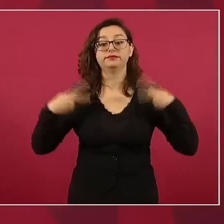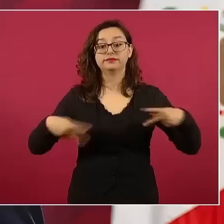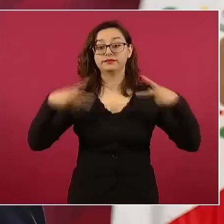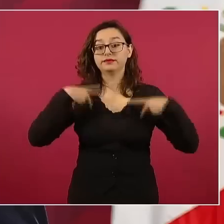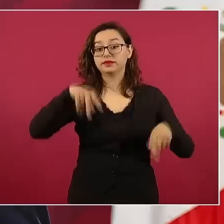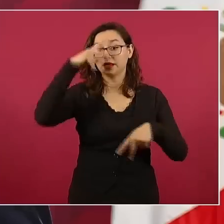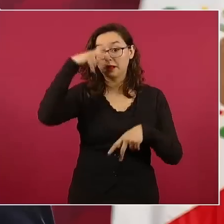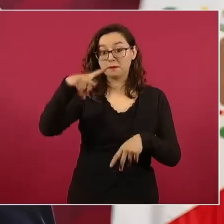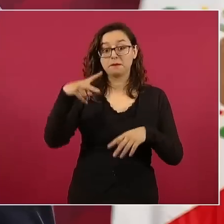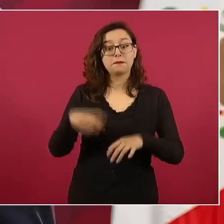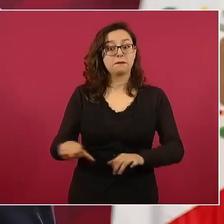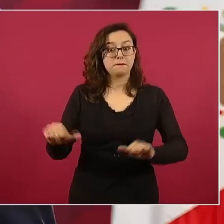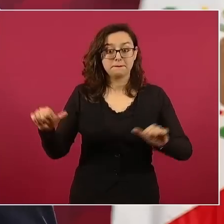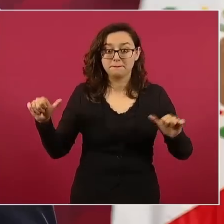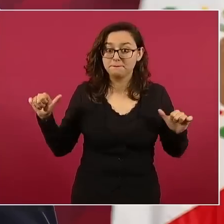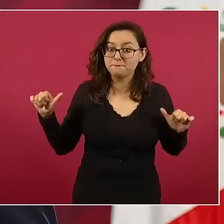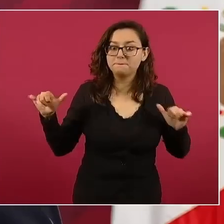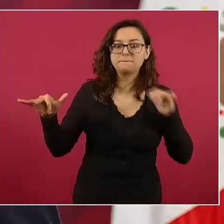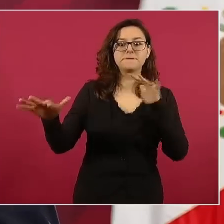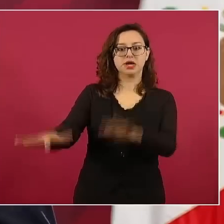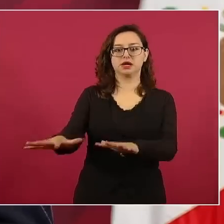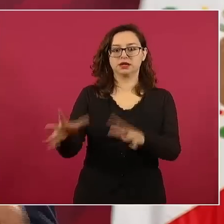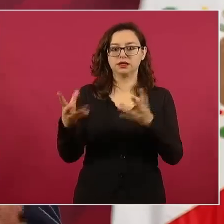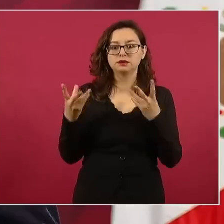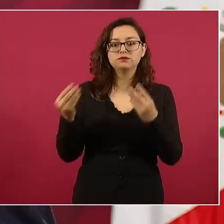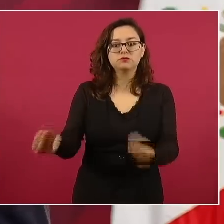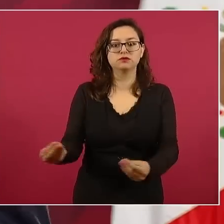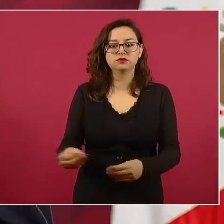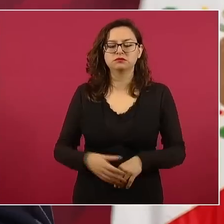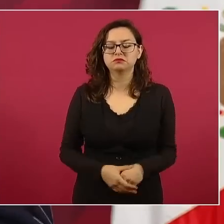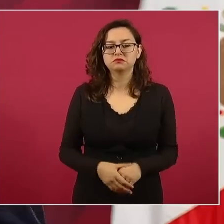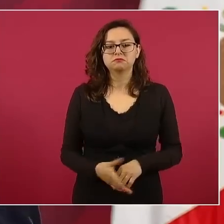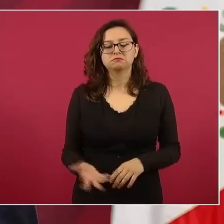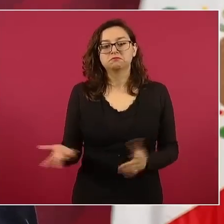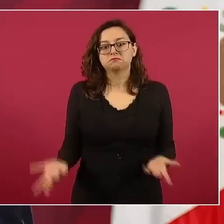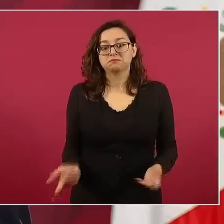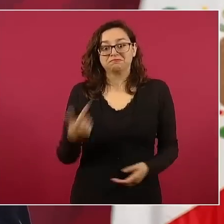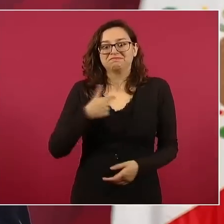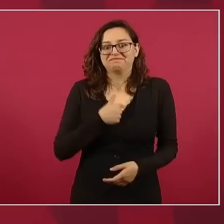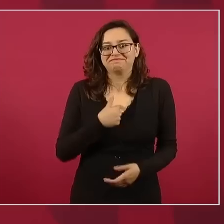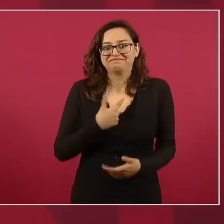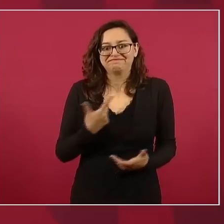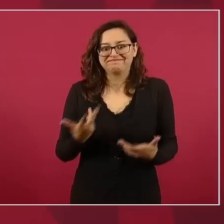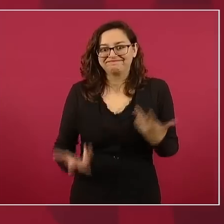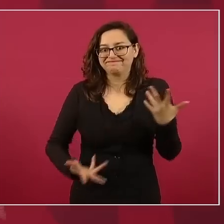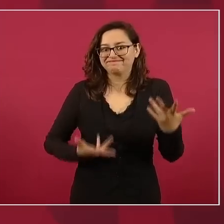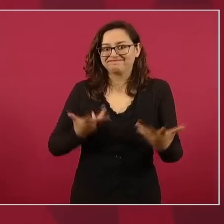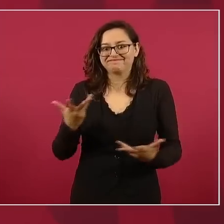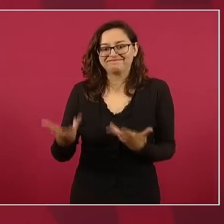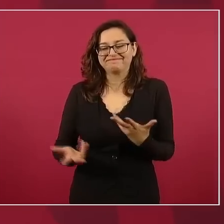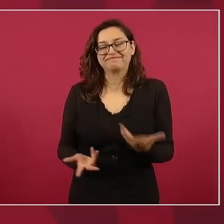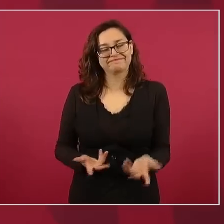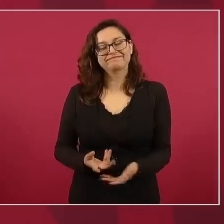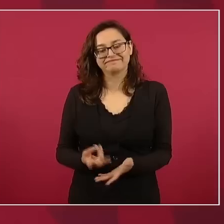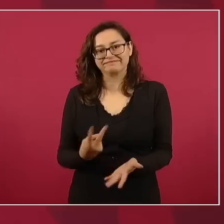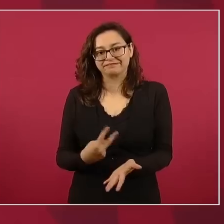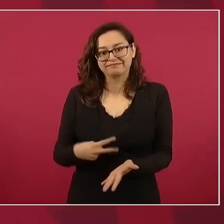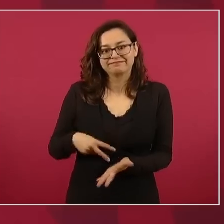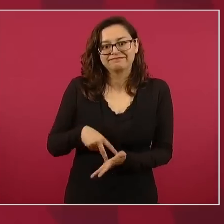decir unas palabras para homenajear